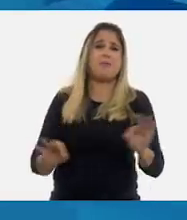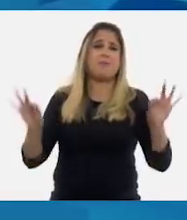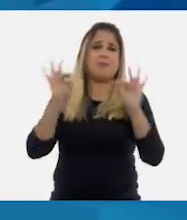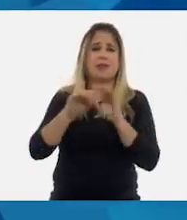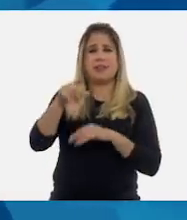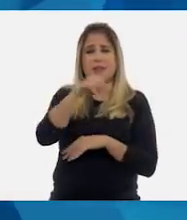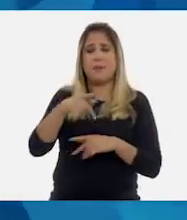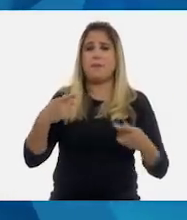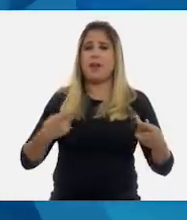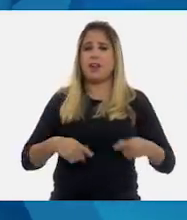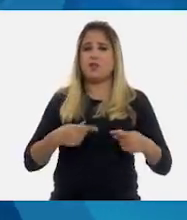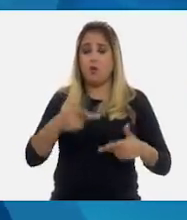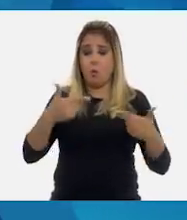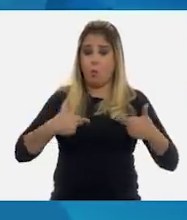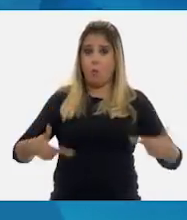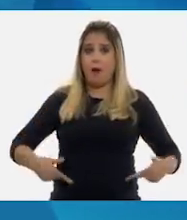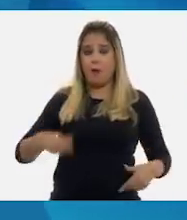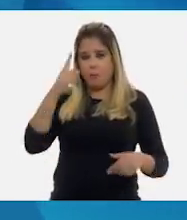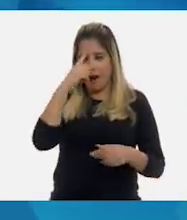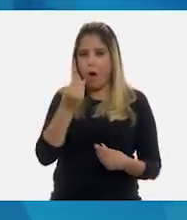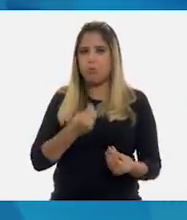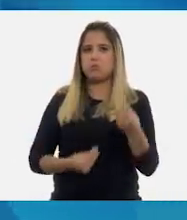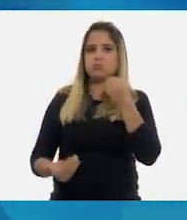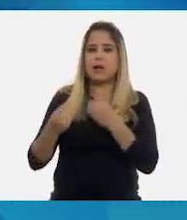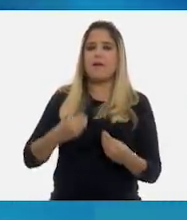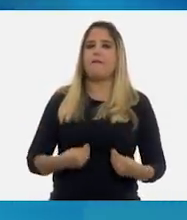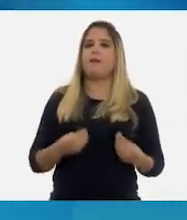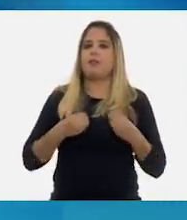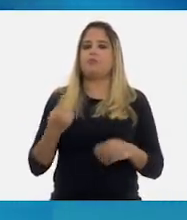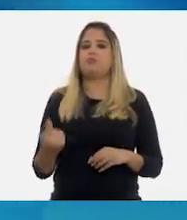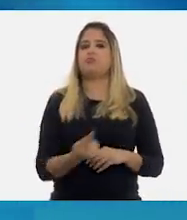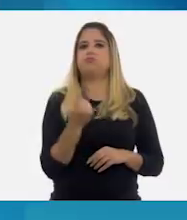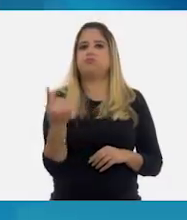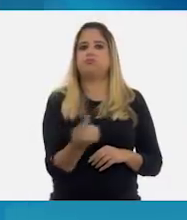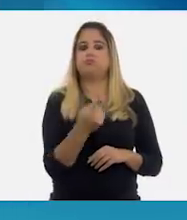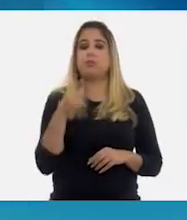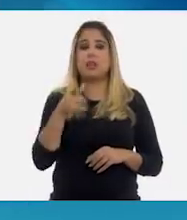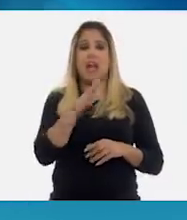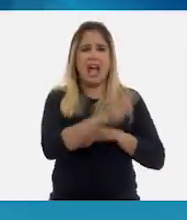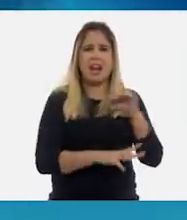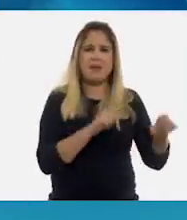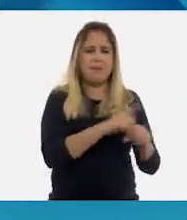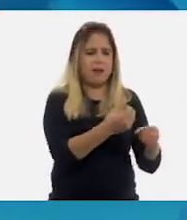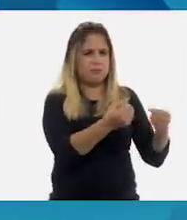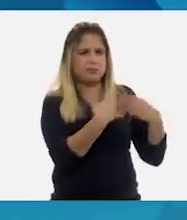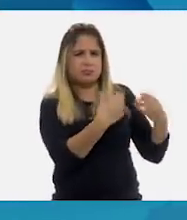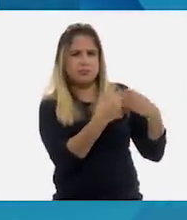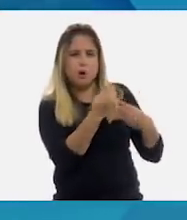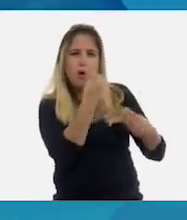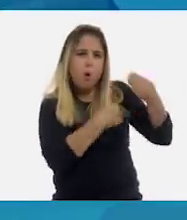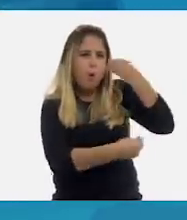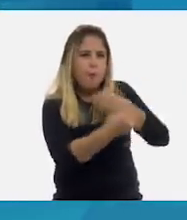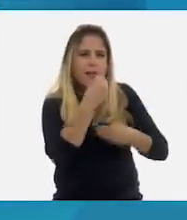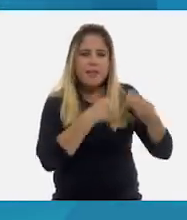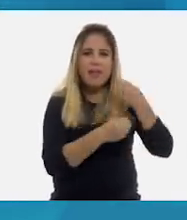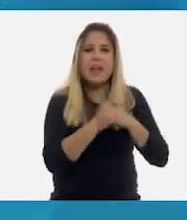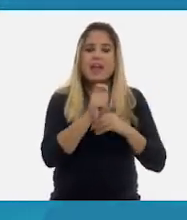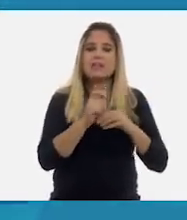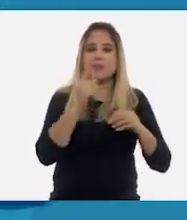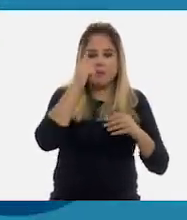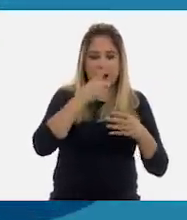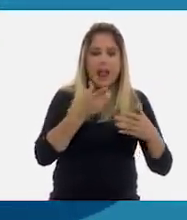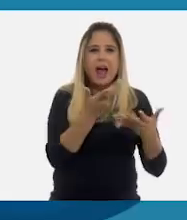con el que los seres humanos cuentan para subsistir. La ganadería es el conjunto de técnicas de reproducción, cuidado,